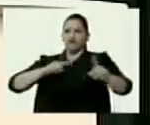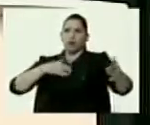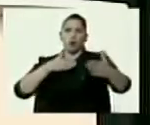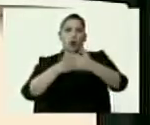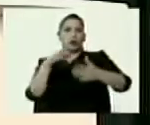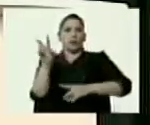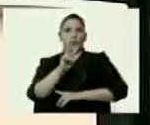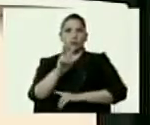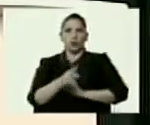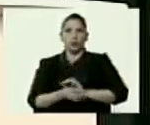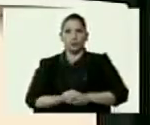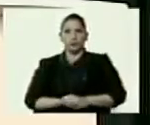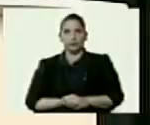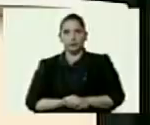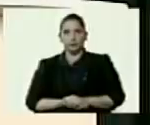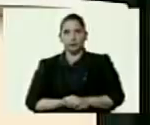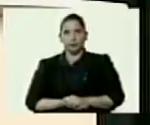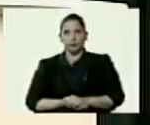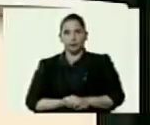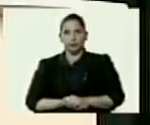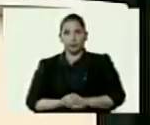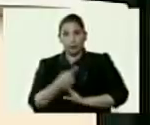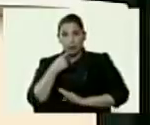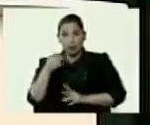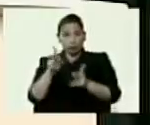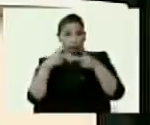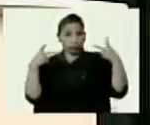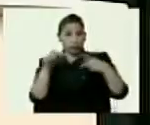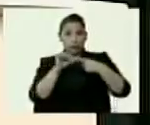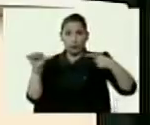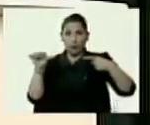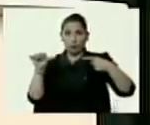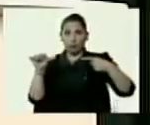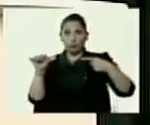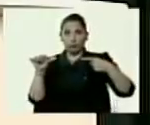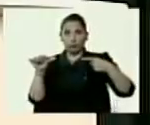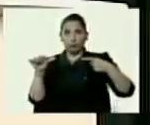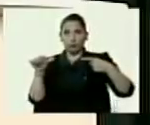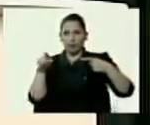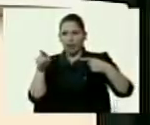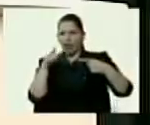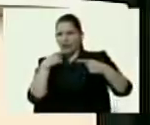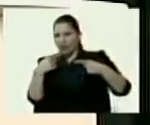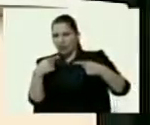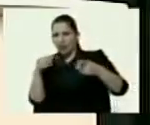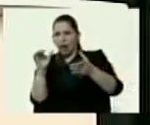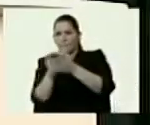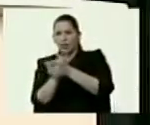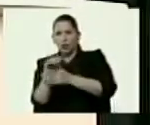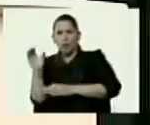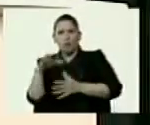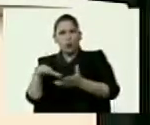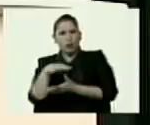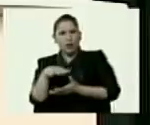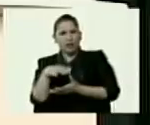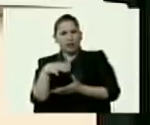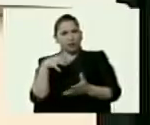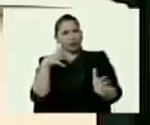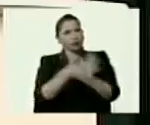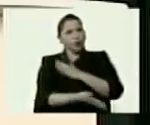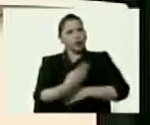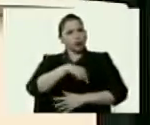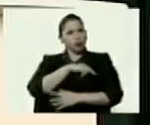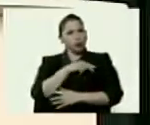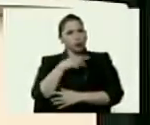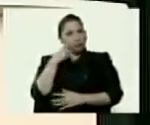Venezuela. Dice la revista Semana, vecino problemático, refiriéndose a nosotros. Vamos a ver quién es el